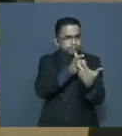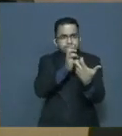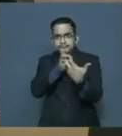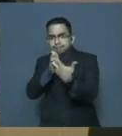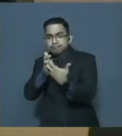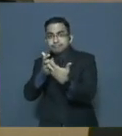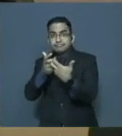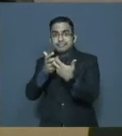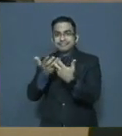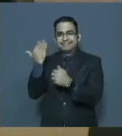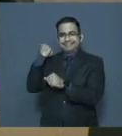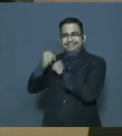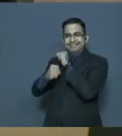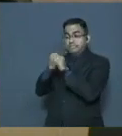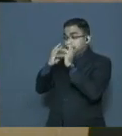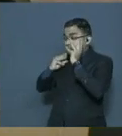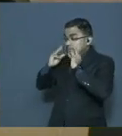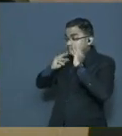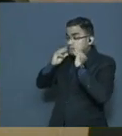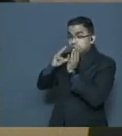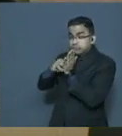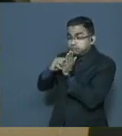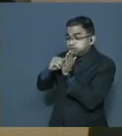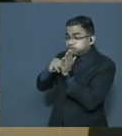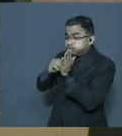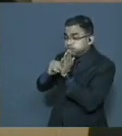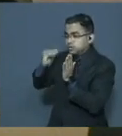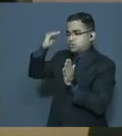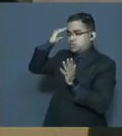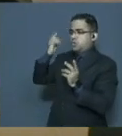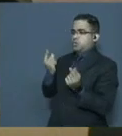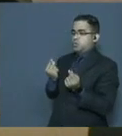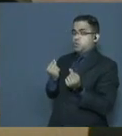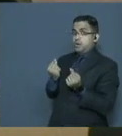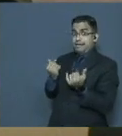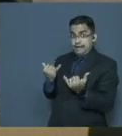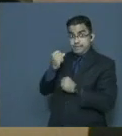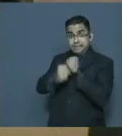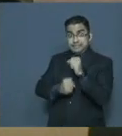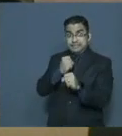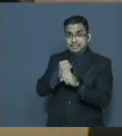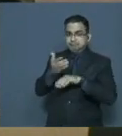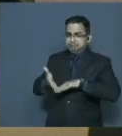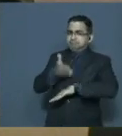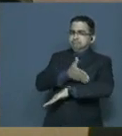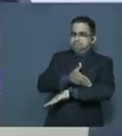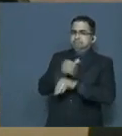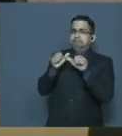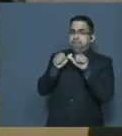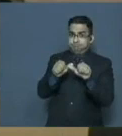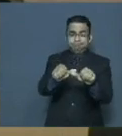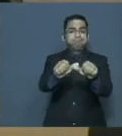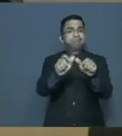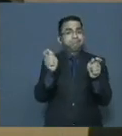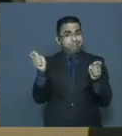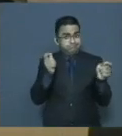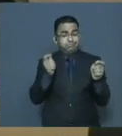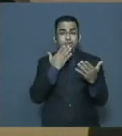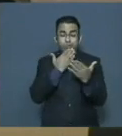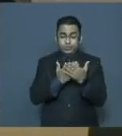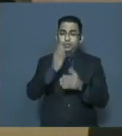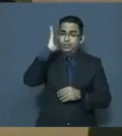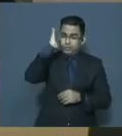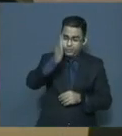desarrollada durante el año pasado nos permitirá garantizar como hicimos hasta ahora la continuidad de la Administración de